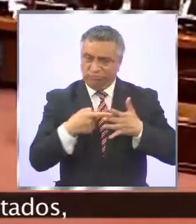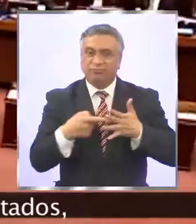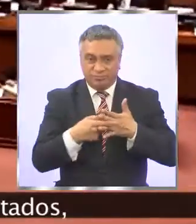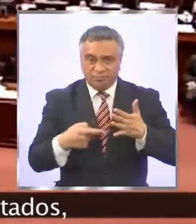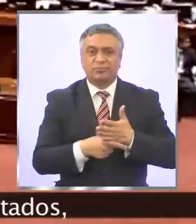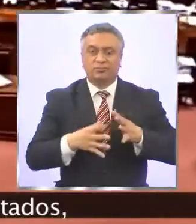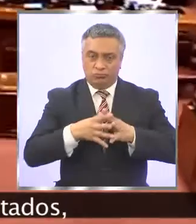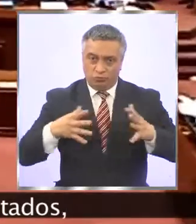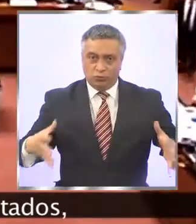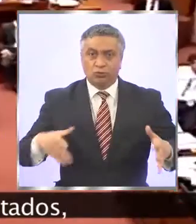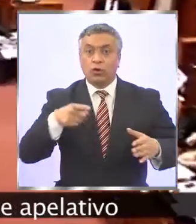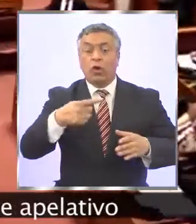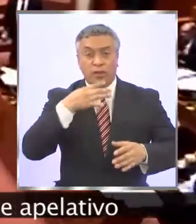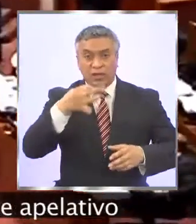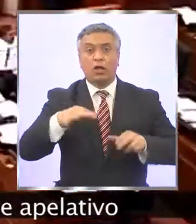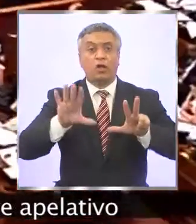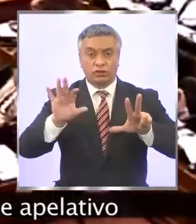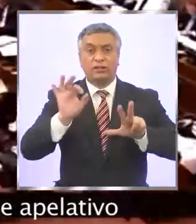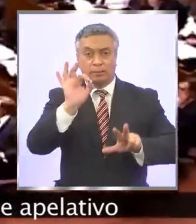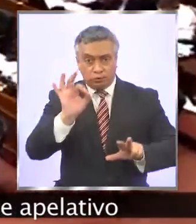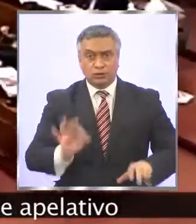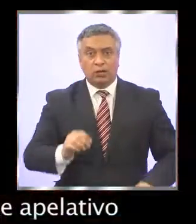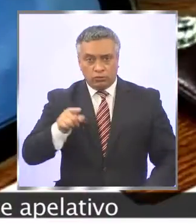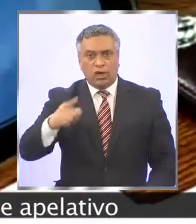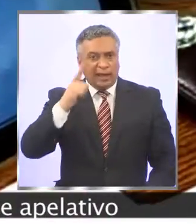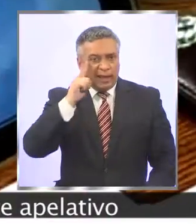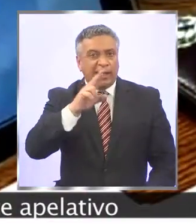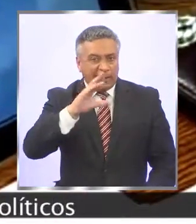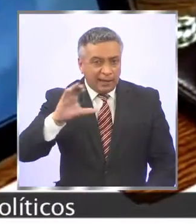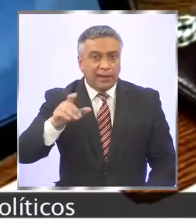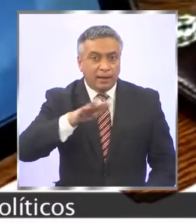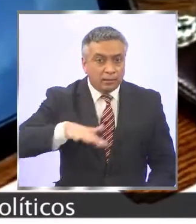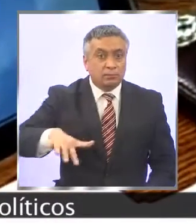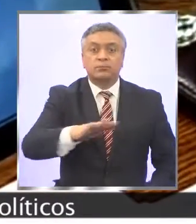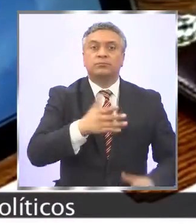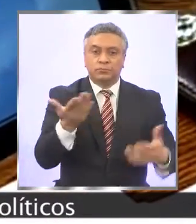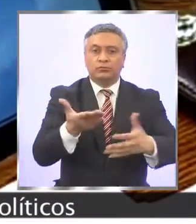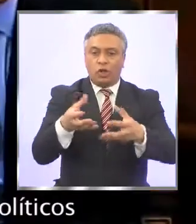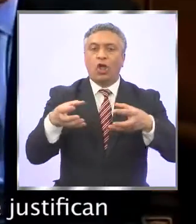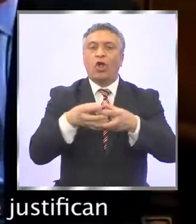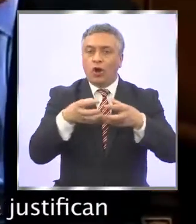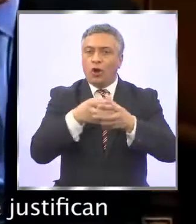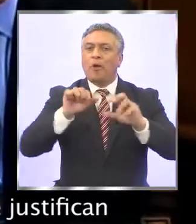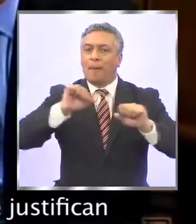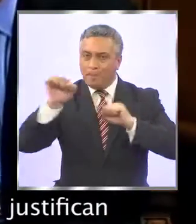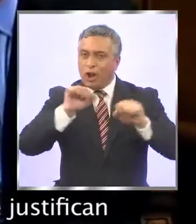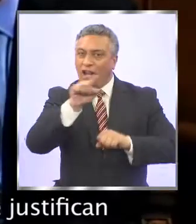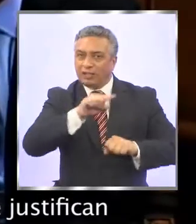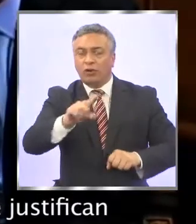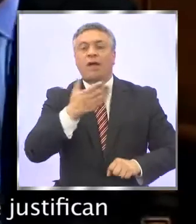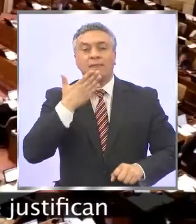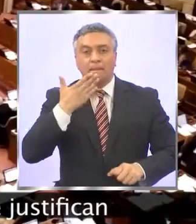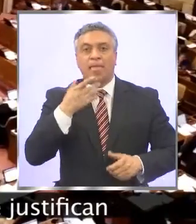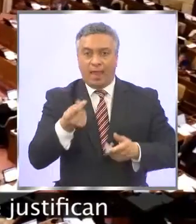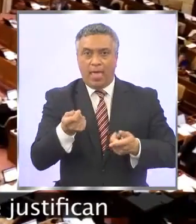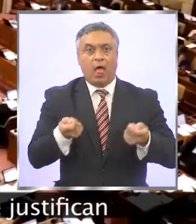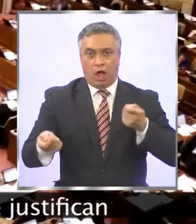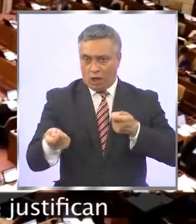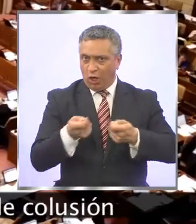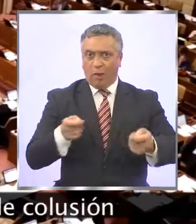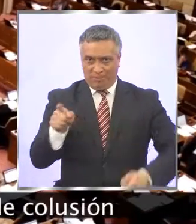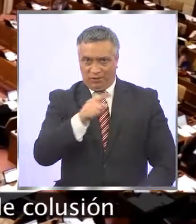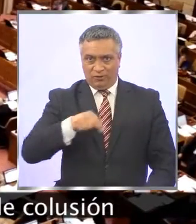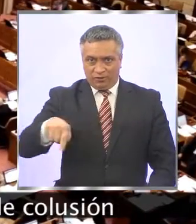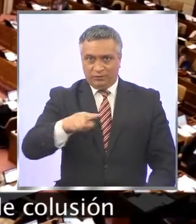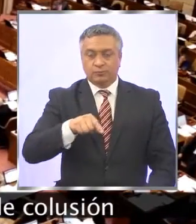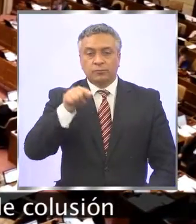% de los encuestados, quienes además creen que este apelativo es tanto para los grupos políticos como económicos, los que se justifican